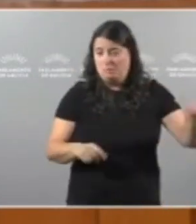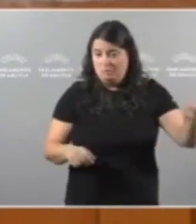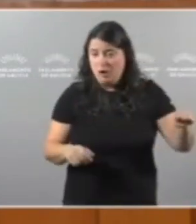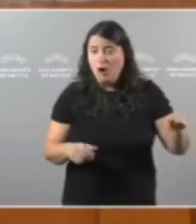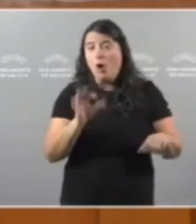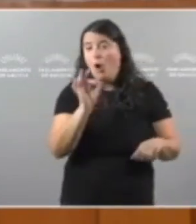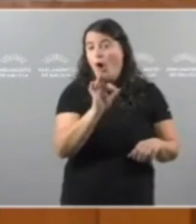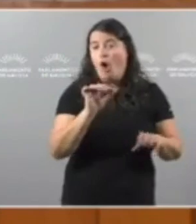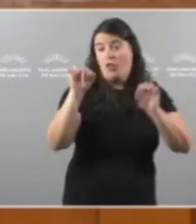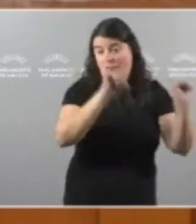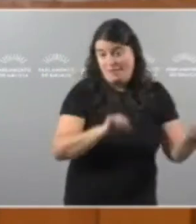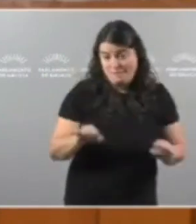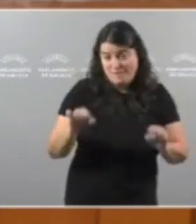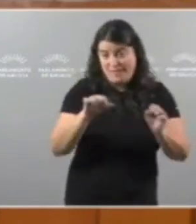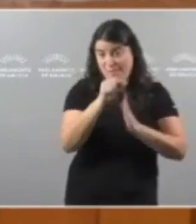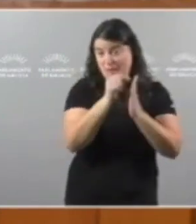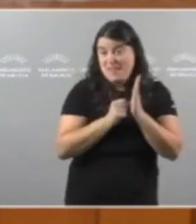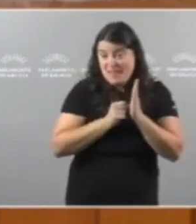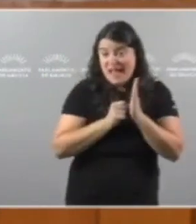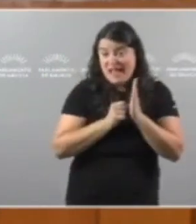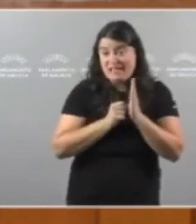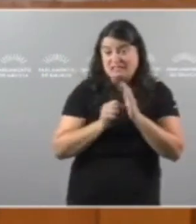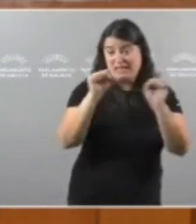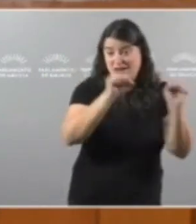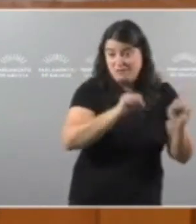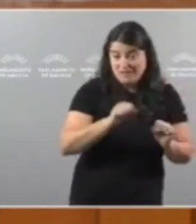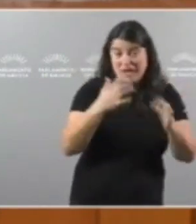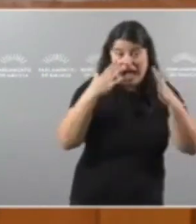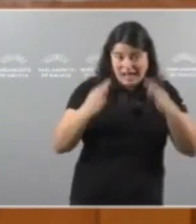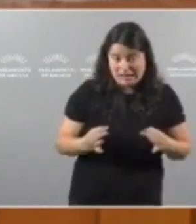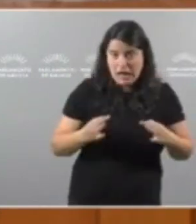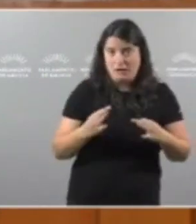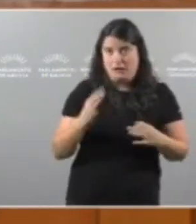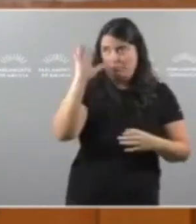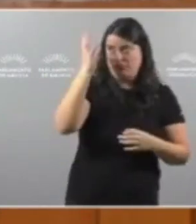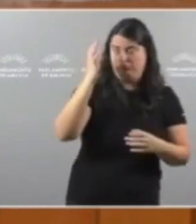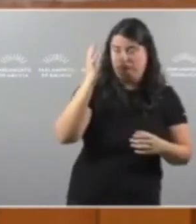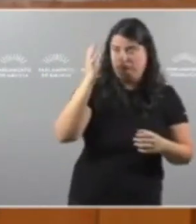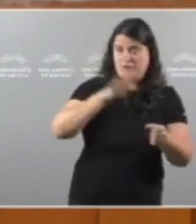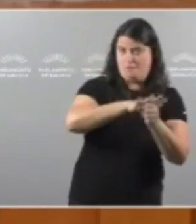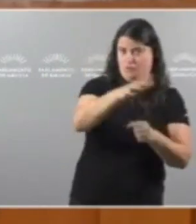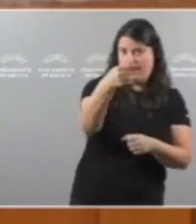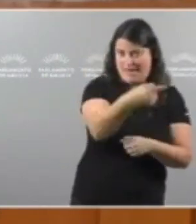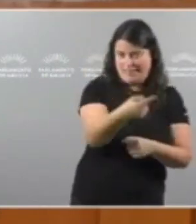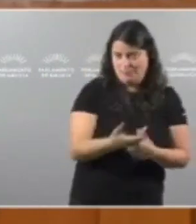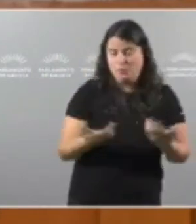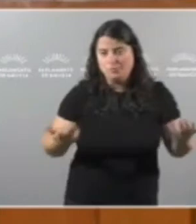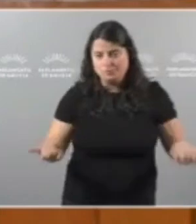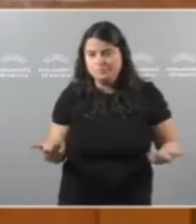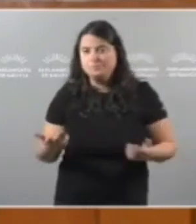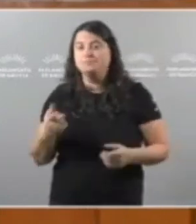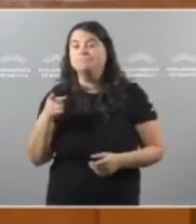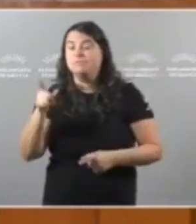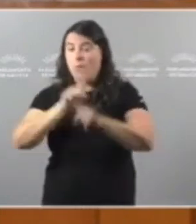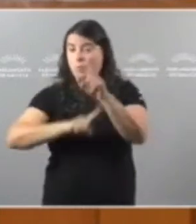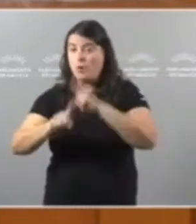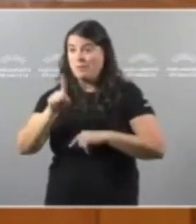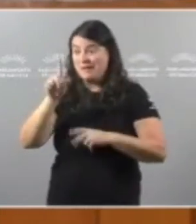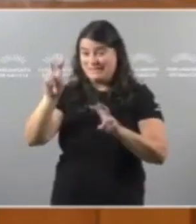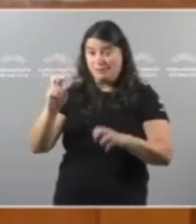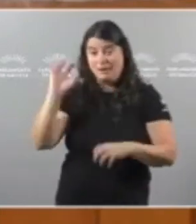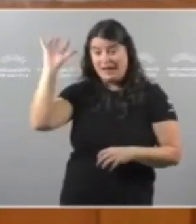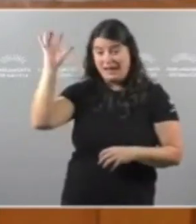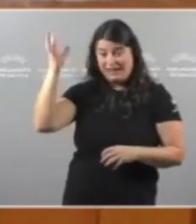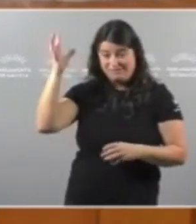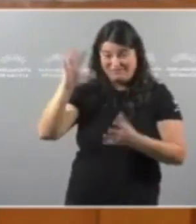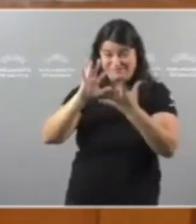Defende Medidas Que literalmente Inclementan O cambio Climático E nos Nos creemos Que enfrentar Este problema Pasa Primeiro Por